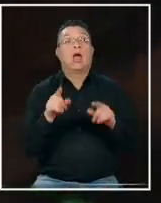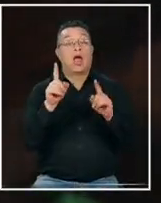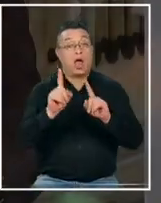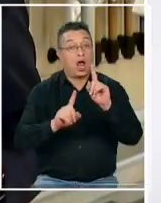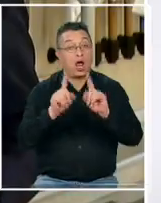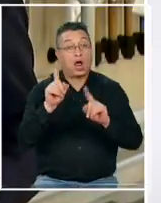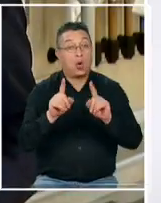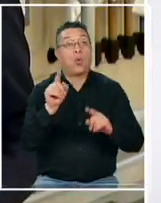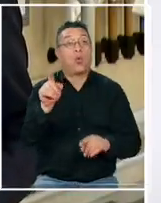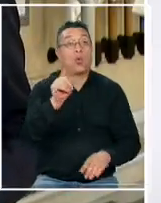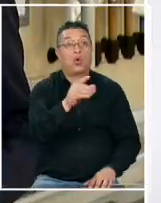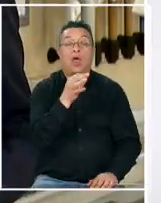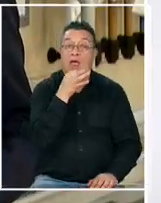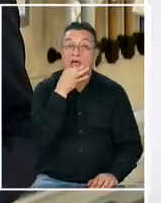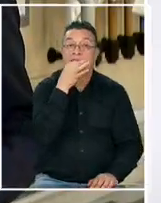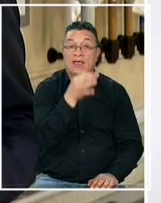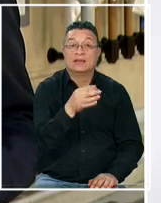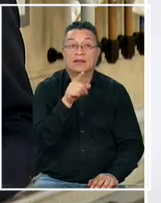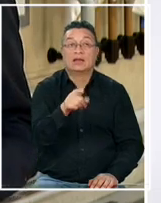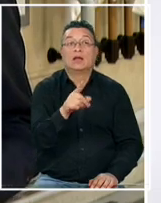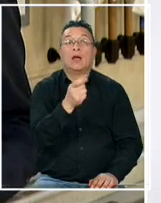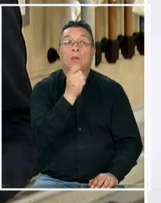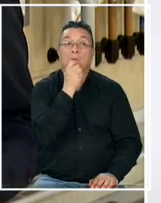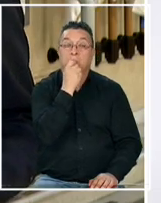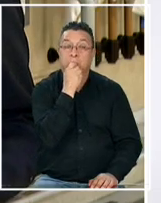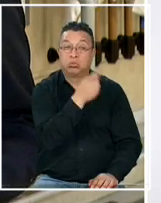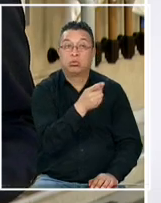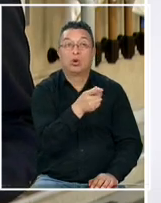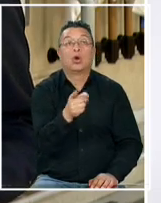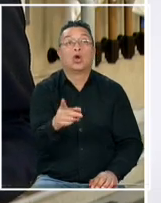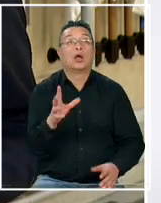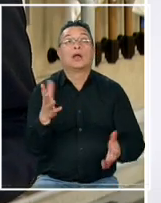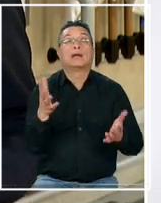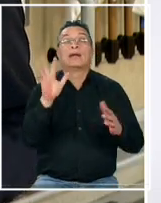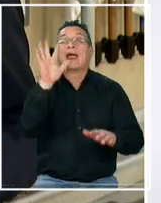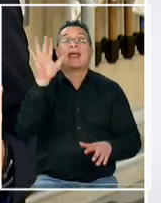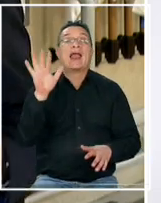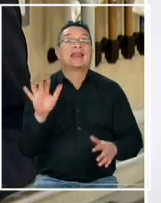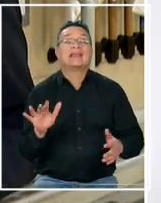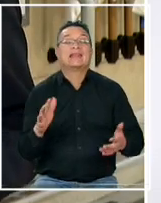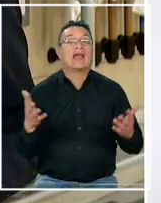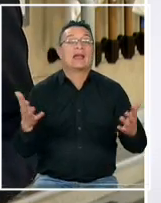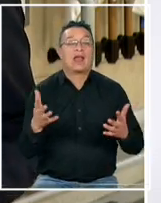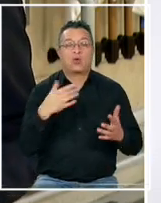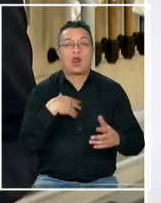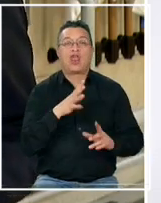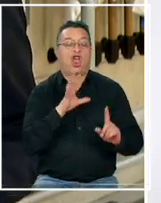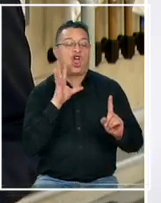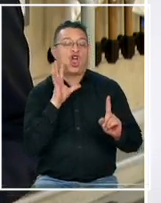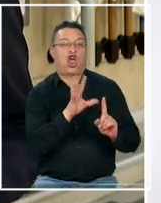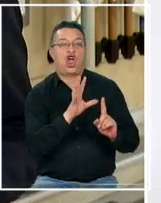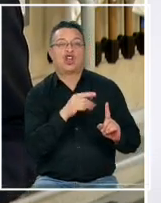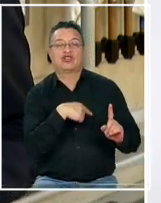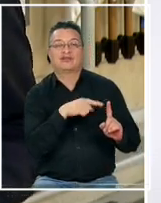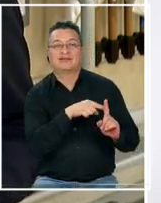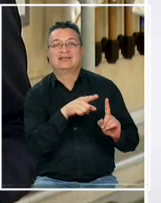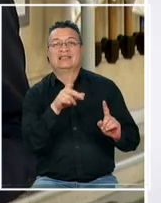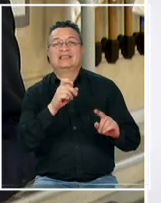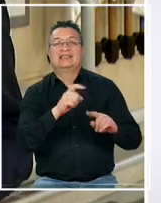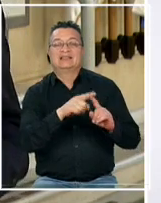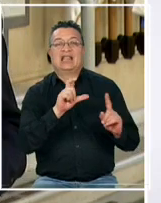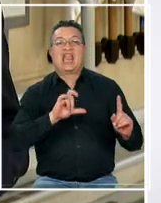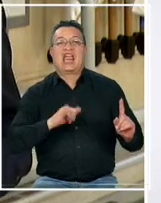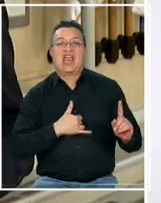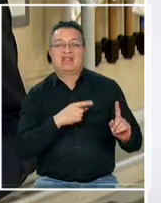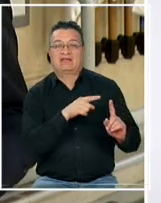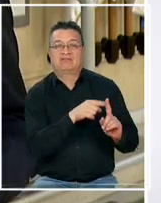Connie, Iván, han dicho que esta es una acusación de carácter, que tiene un carácter homofóbico, se le preguntó al ministro